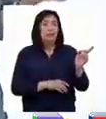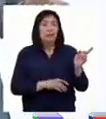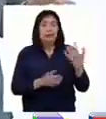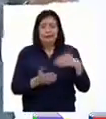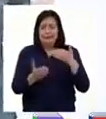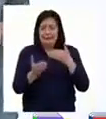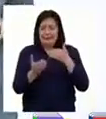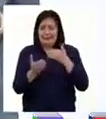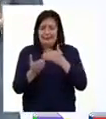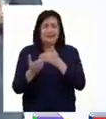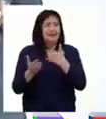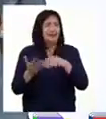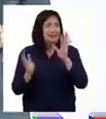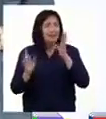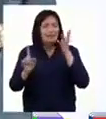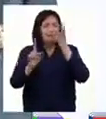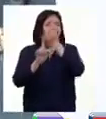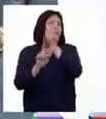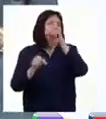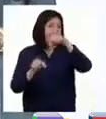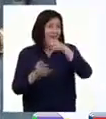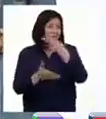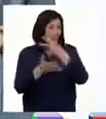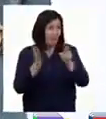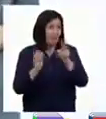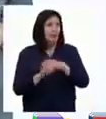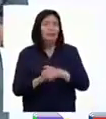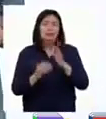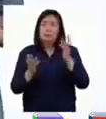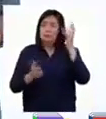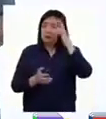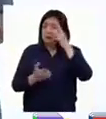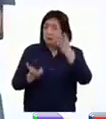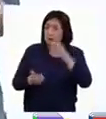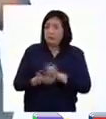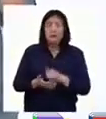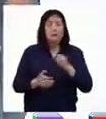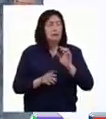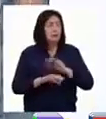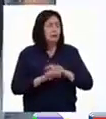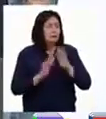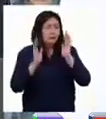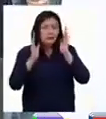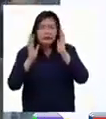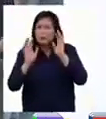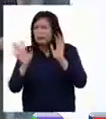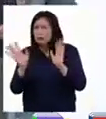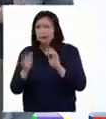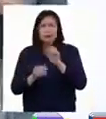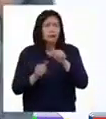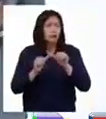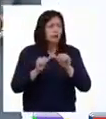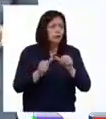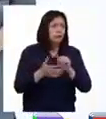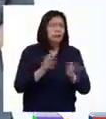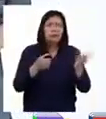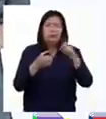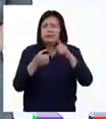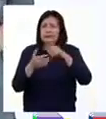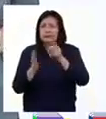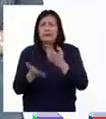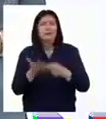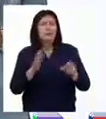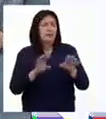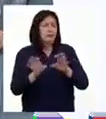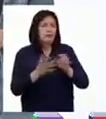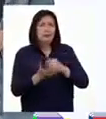vez estamos más cerca de lograr nuestro gran reto de estas dos semanas. Por eso, debemos estar muy atentas y atentos y seguir participando en